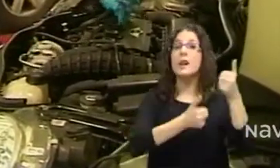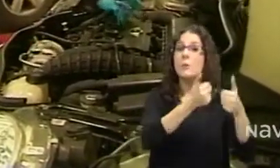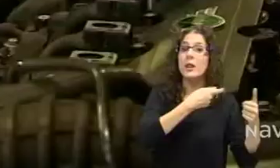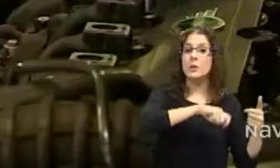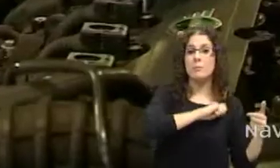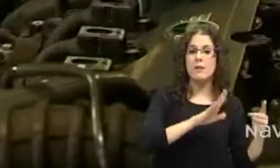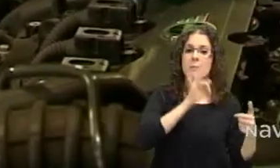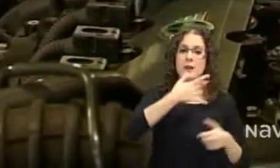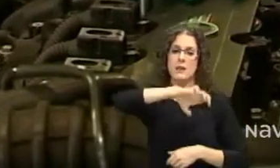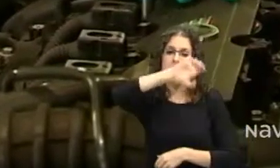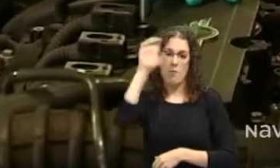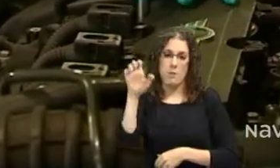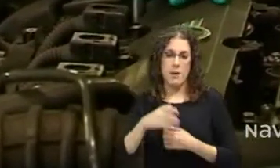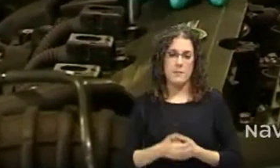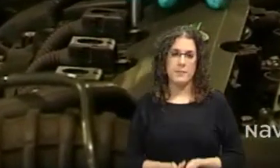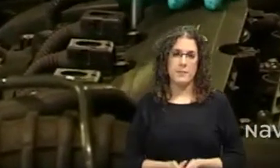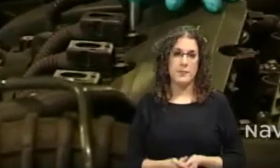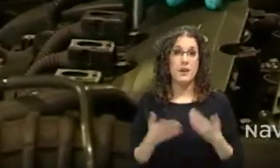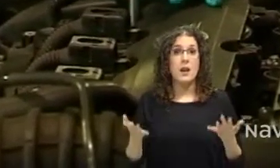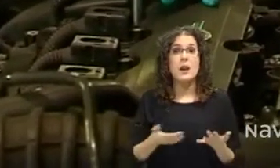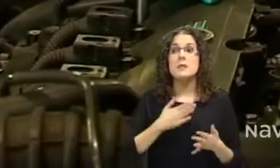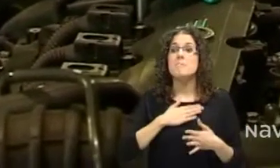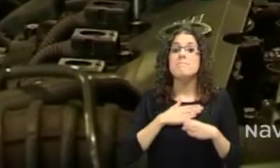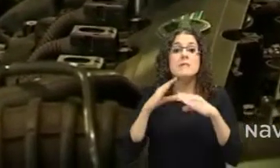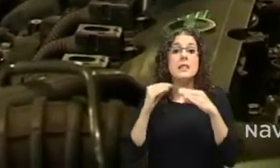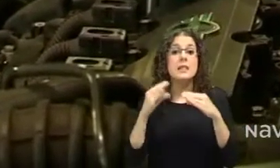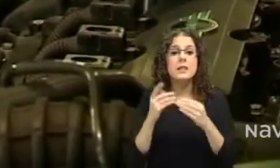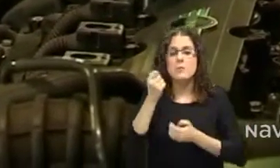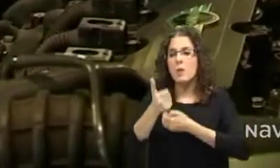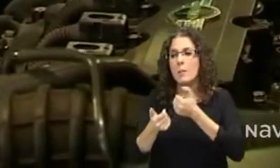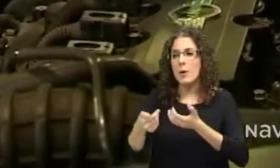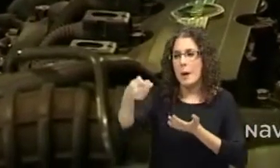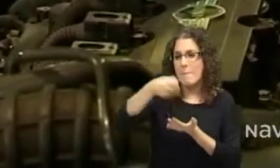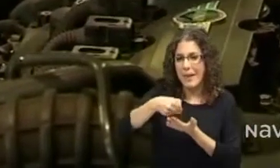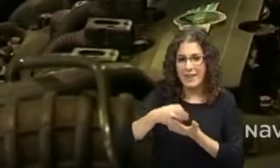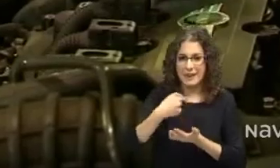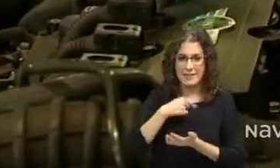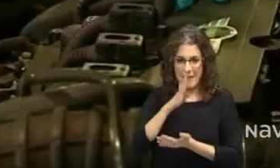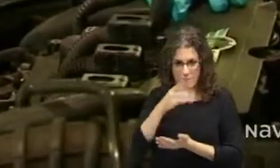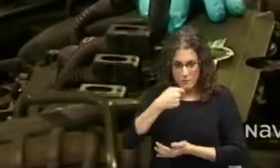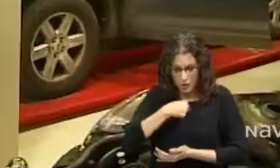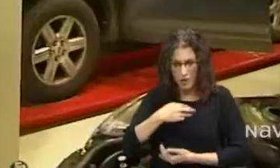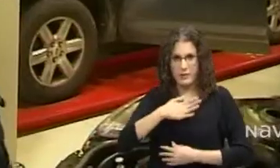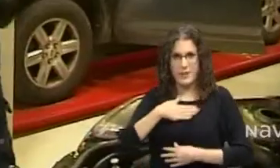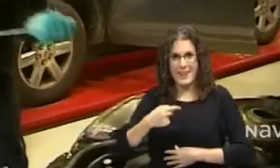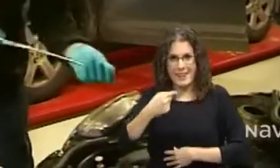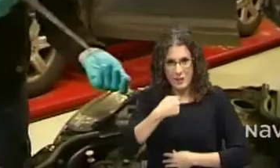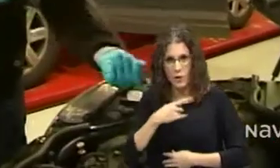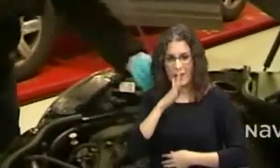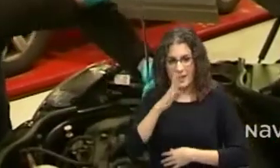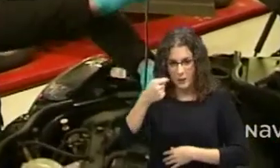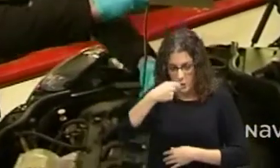de Europa. Cada vez mis clientes me pedían más pues tener un trato directo conmigo, tener mi propio sitio.